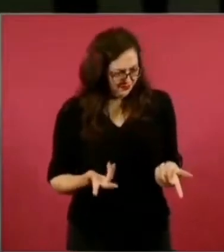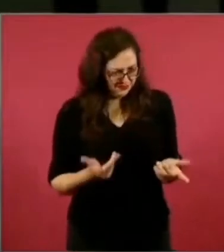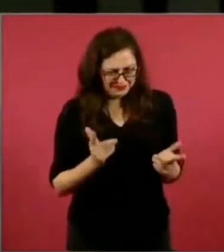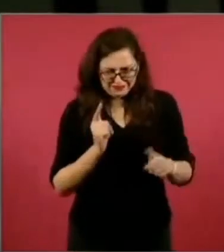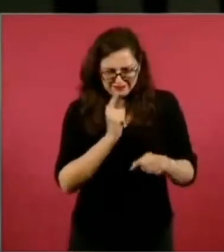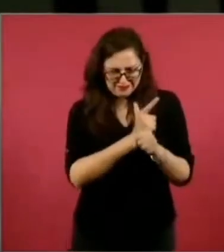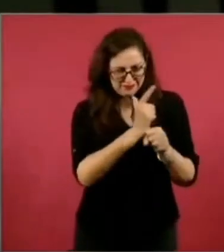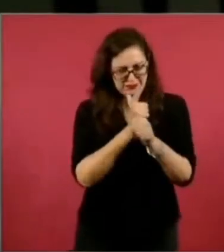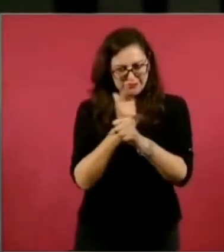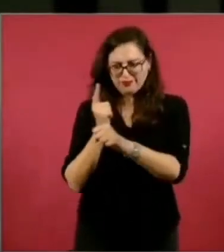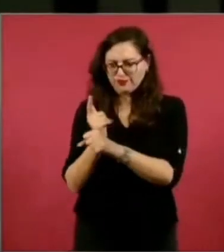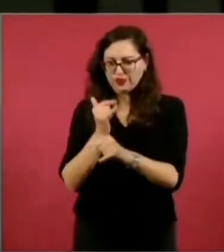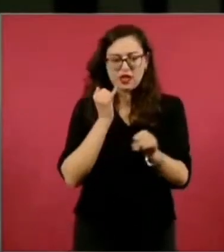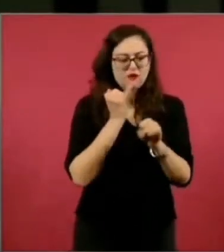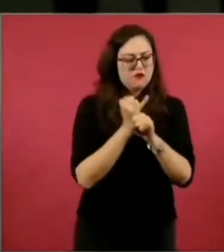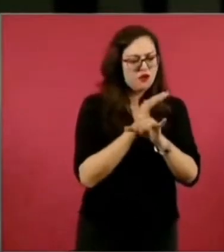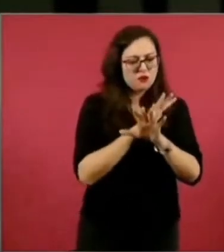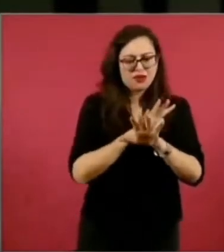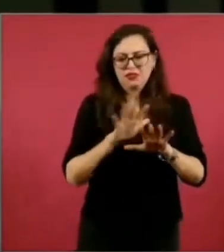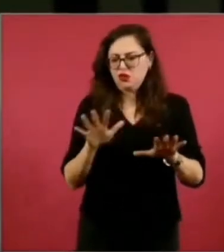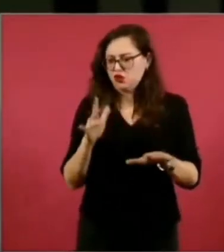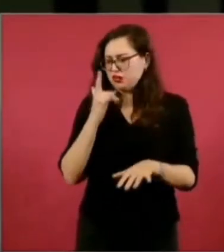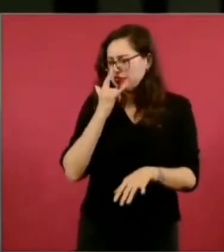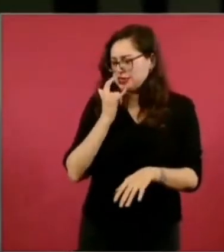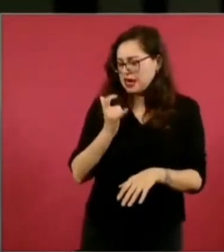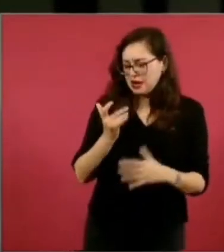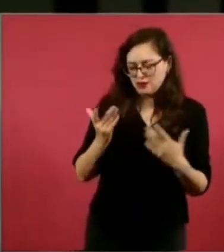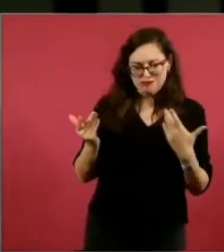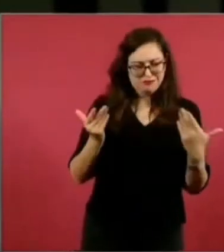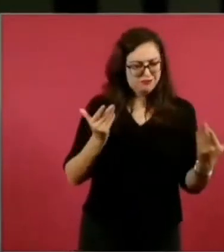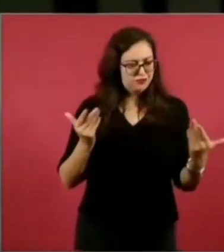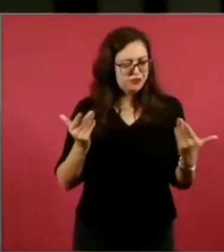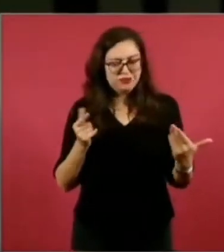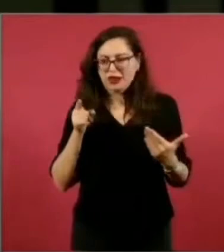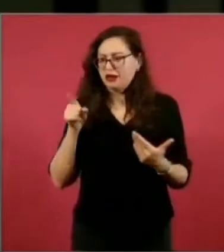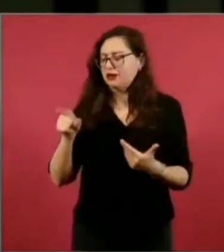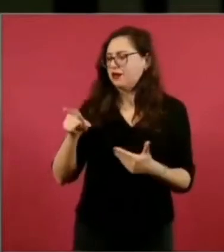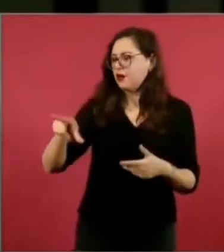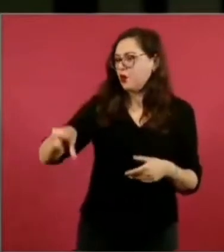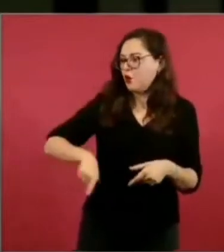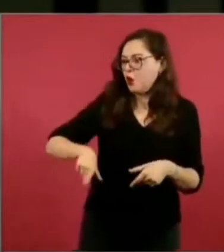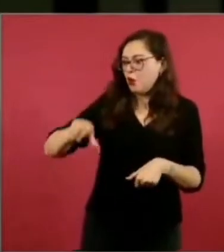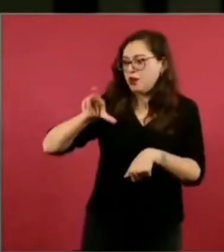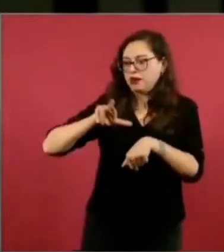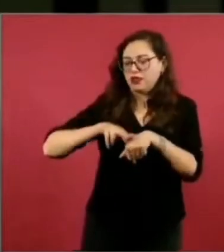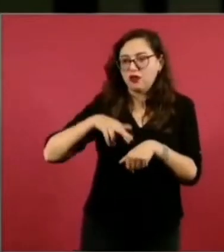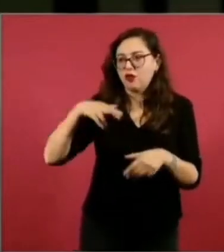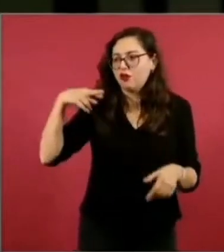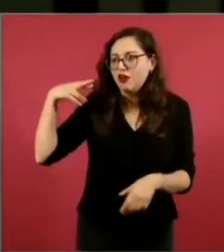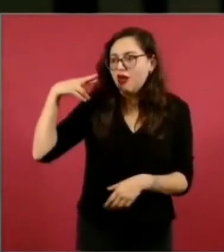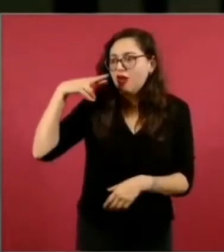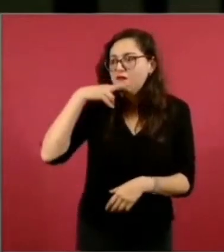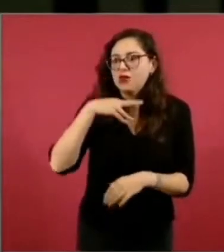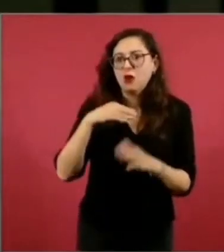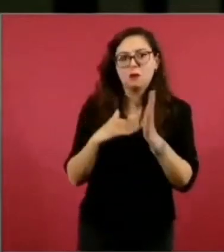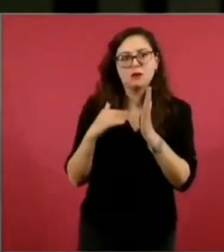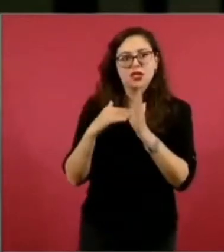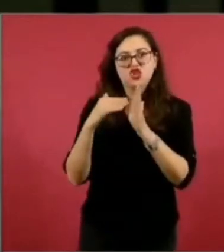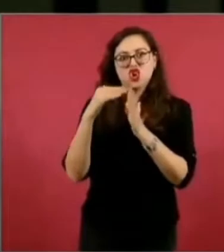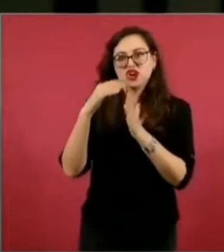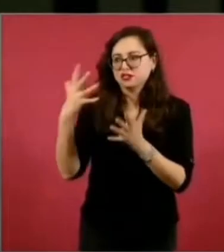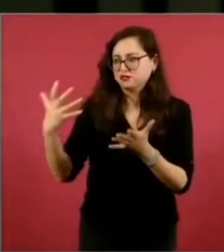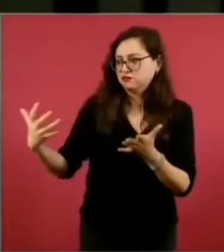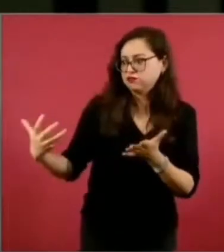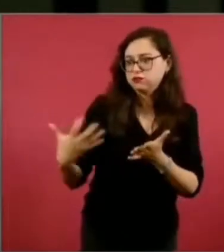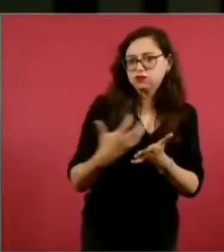tipo de información que surge en torno a personas que llegando al cargo se hacen millonarios con este tipo de situaciones, pero además